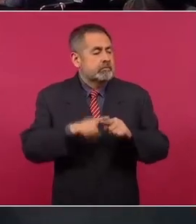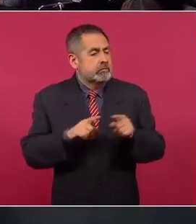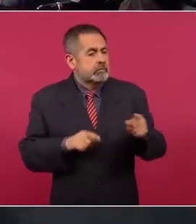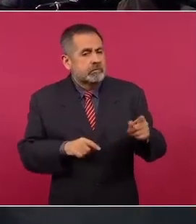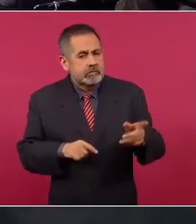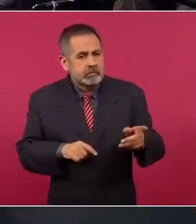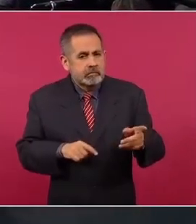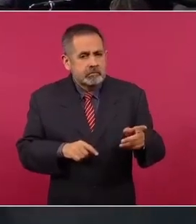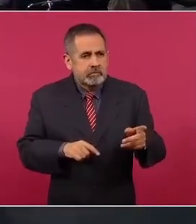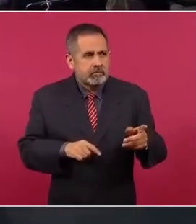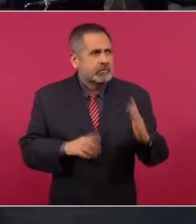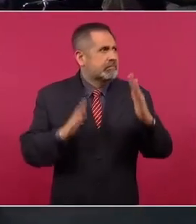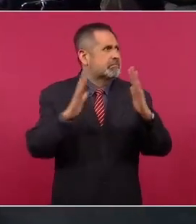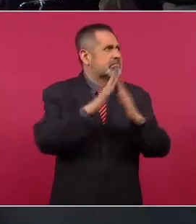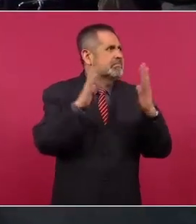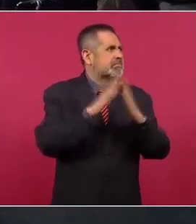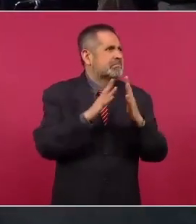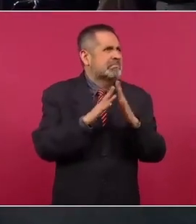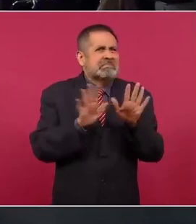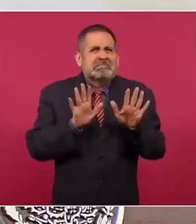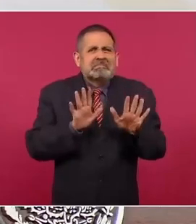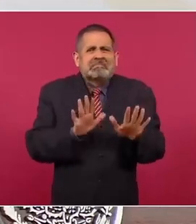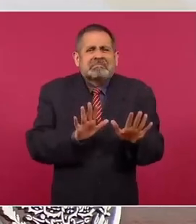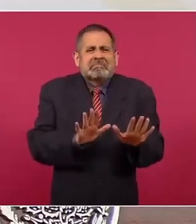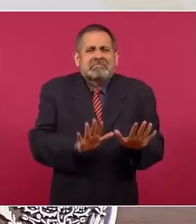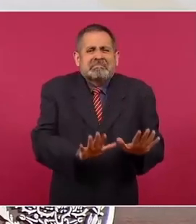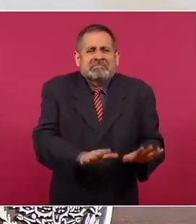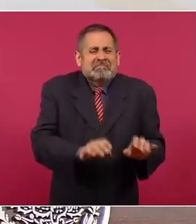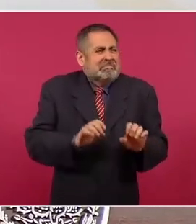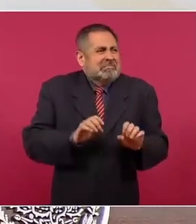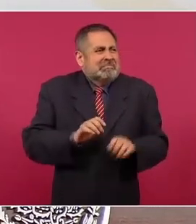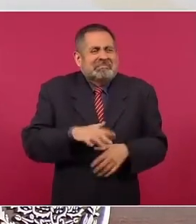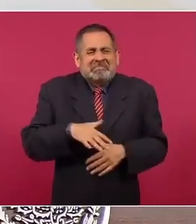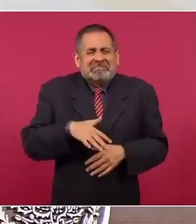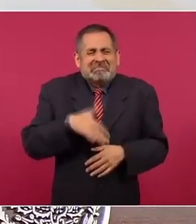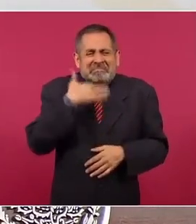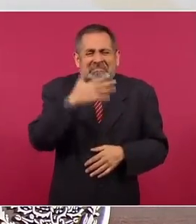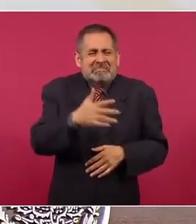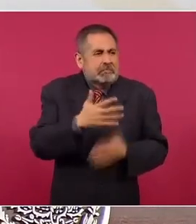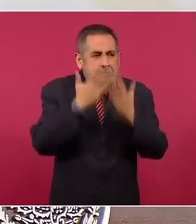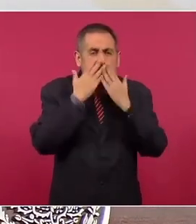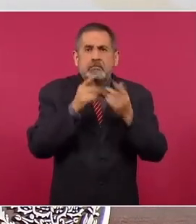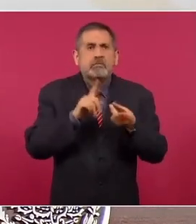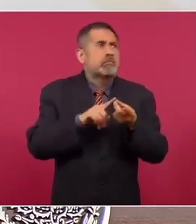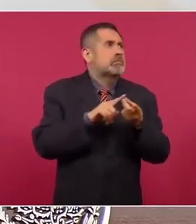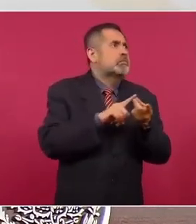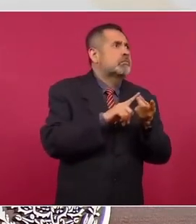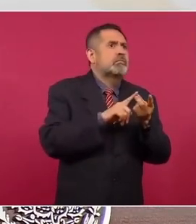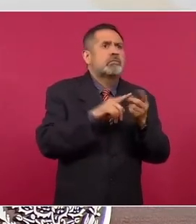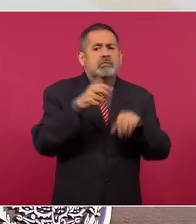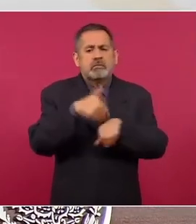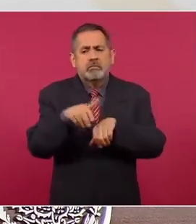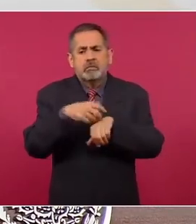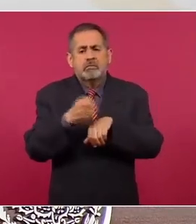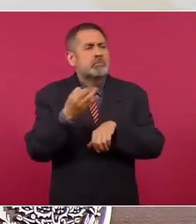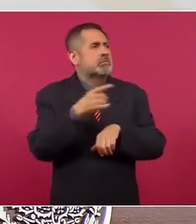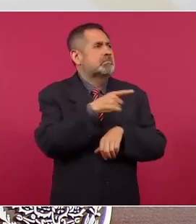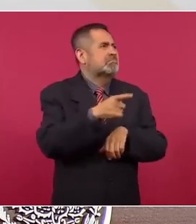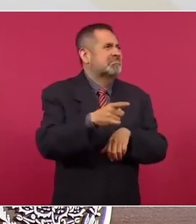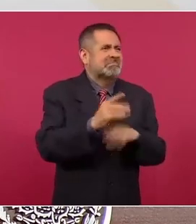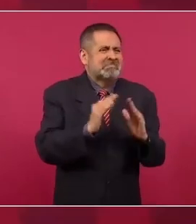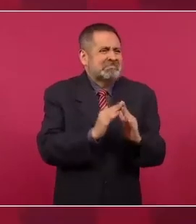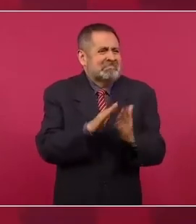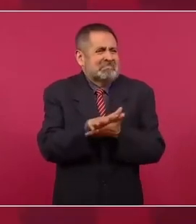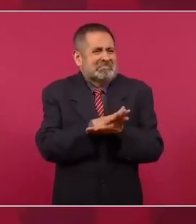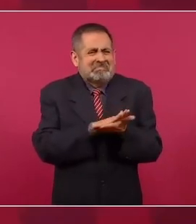vecindad y no existía una casita